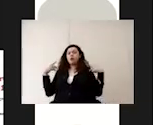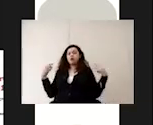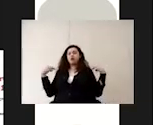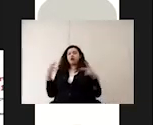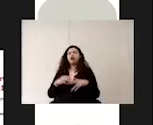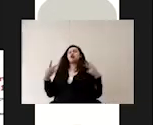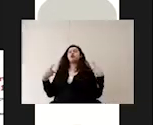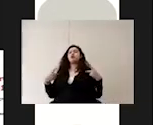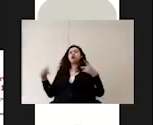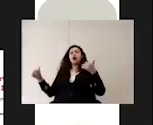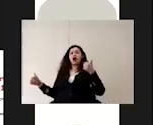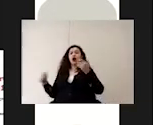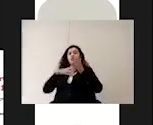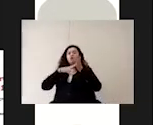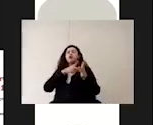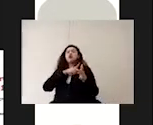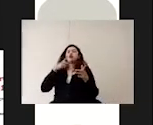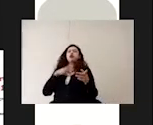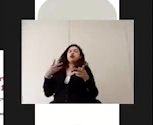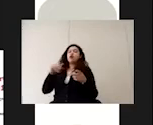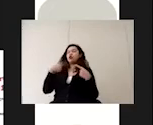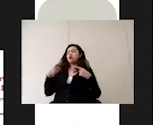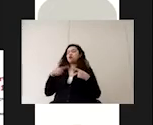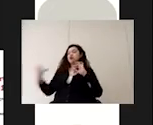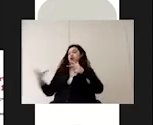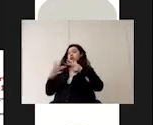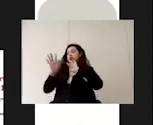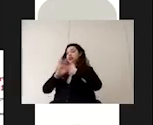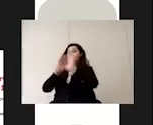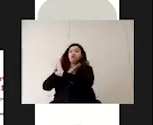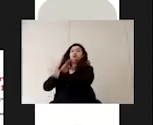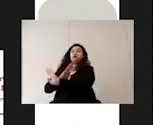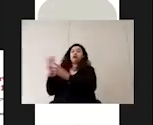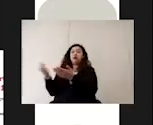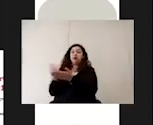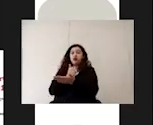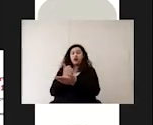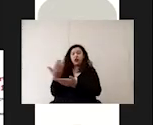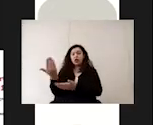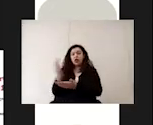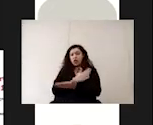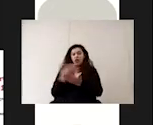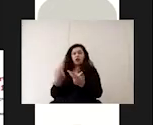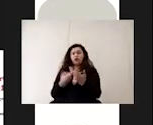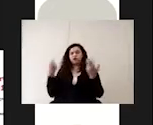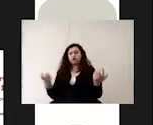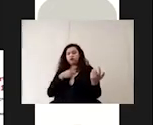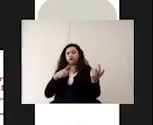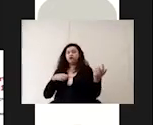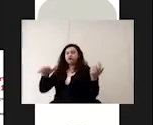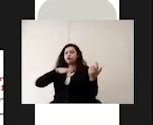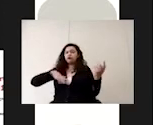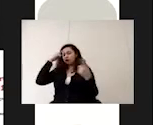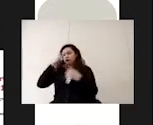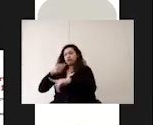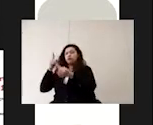restringir completamente el contacto con otras personas y se debe aislar en esta área que debe estar destinada